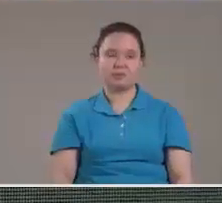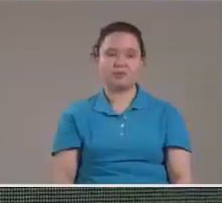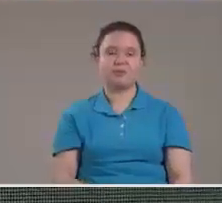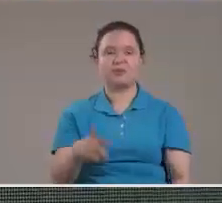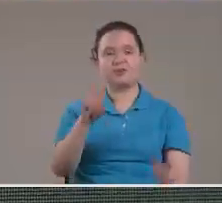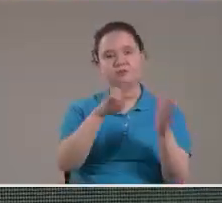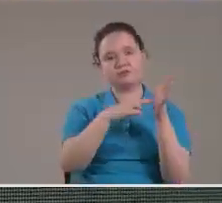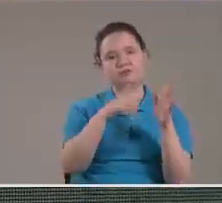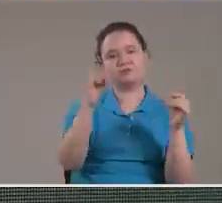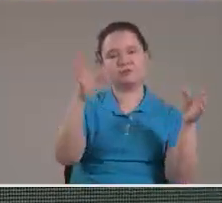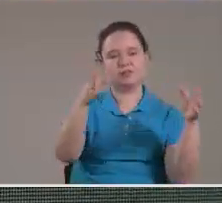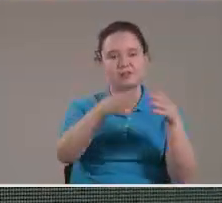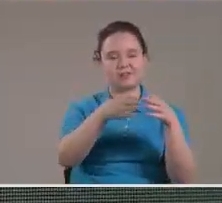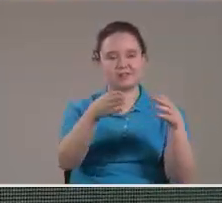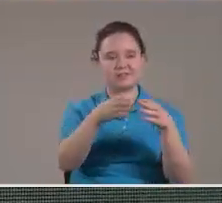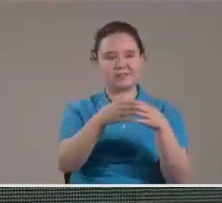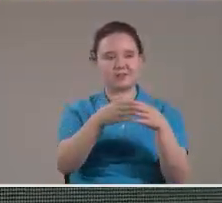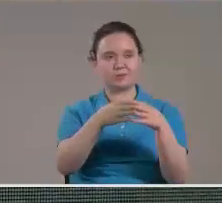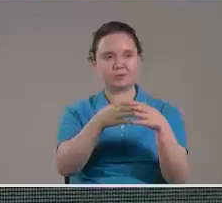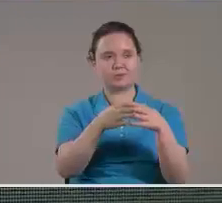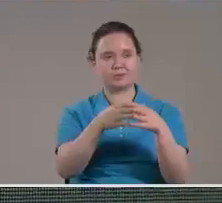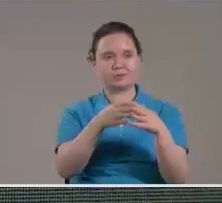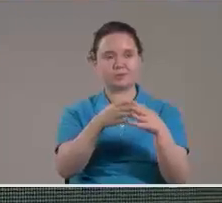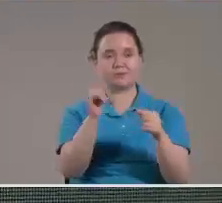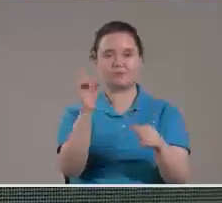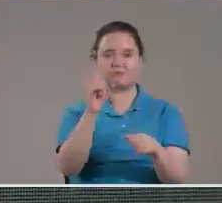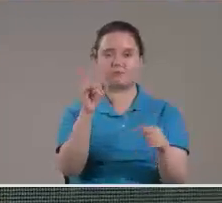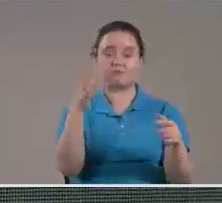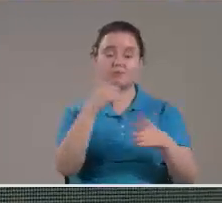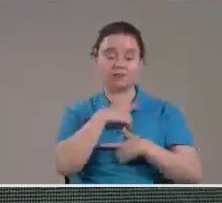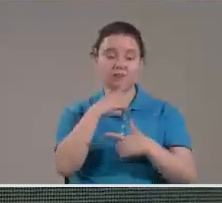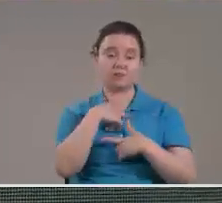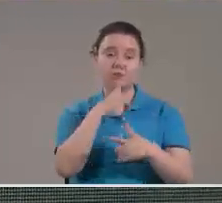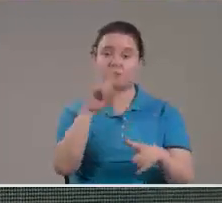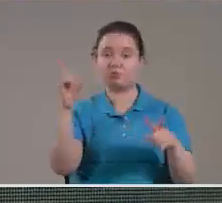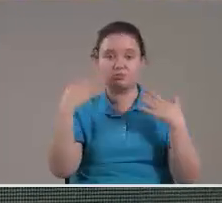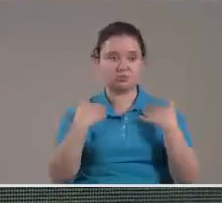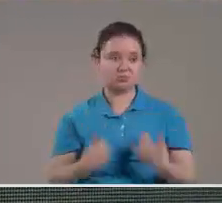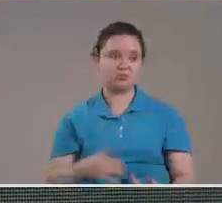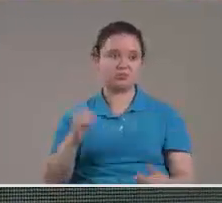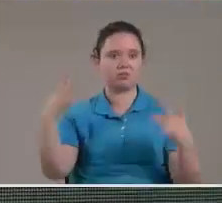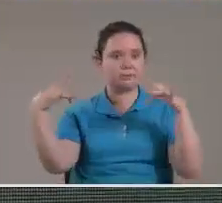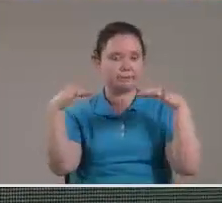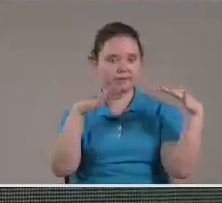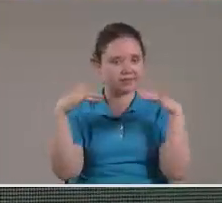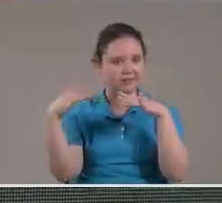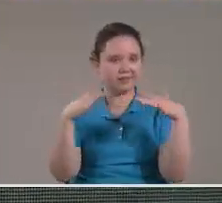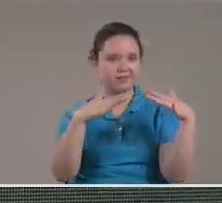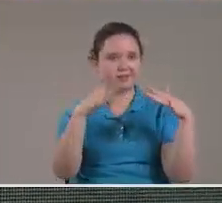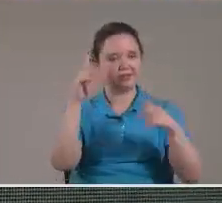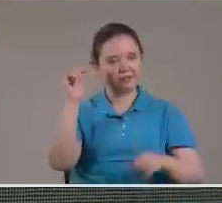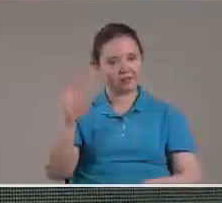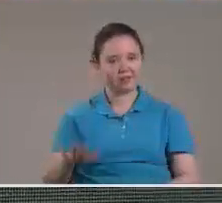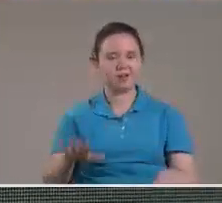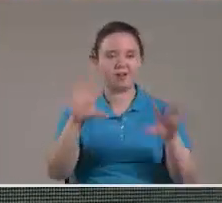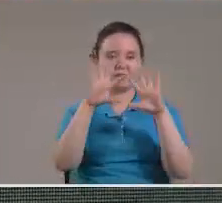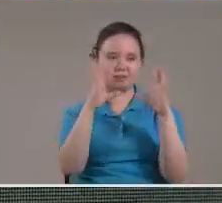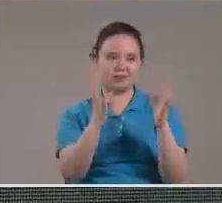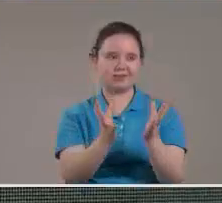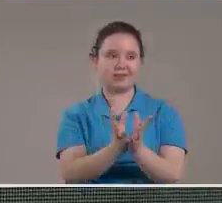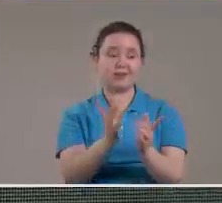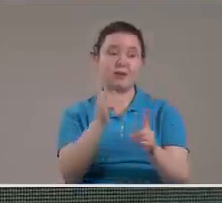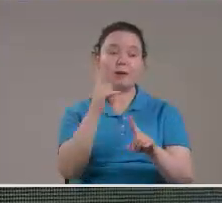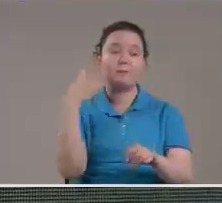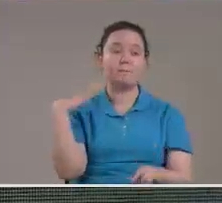Es decir El ejército Un ejército No humano Que va a batallar Aquí en la tierra